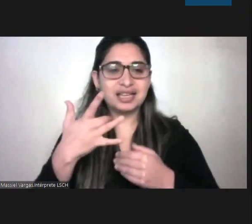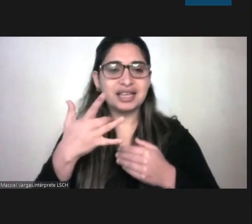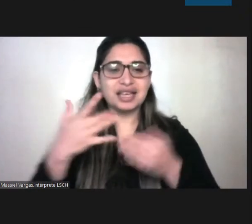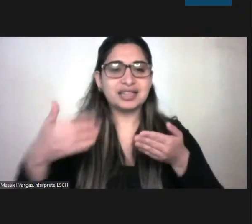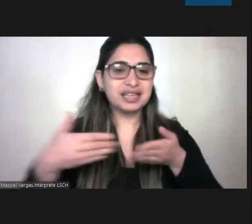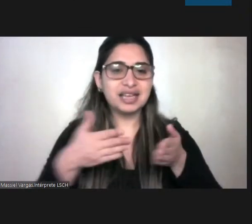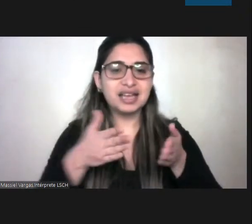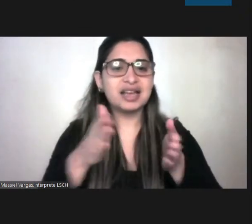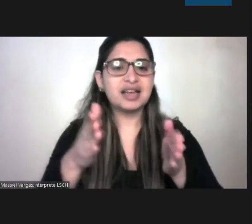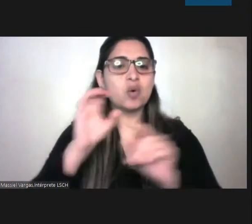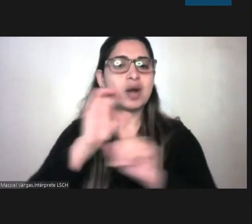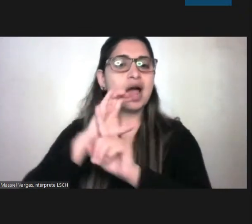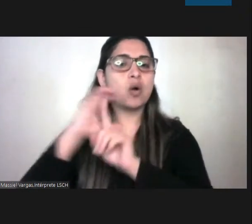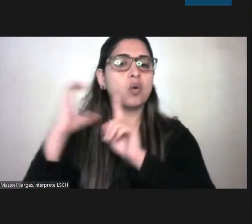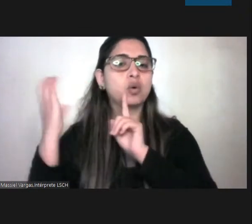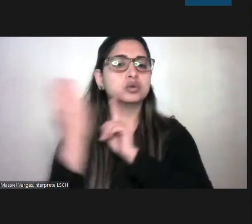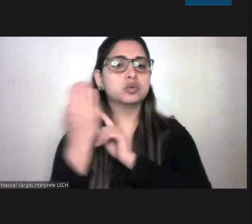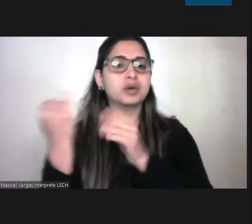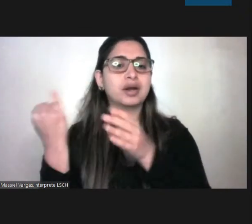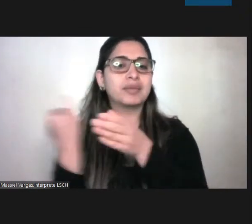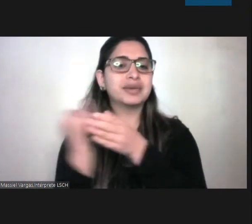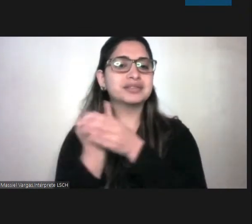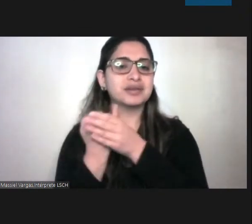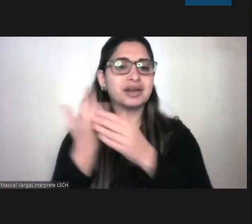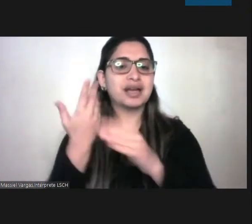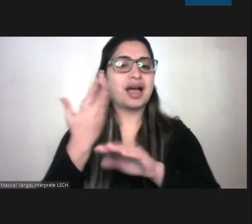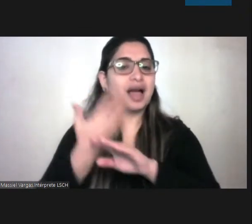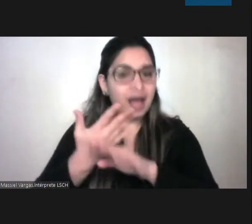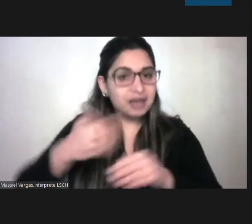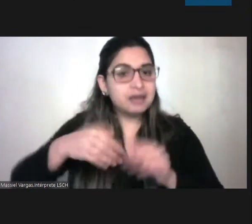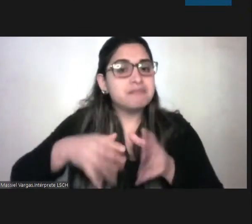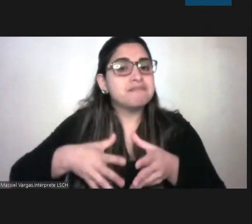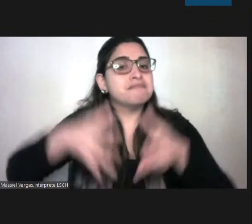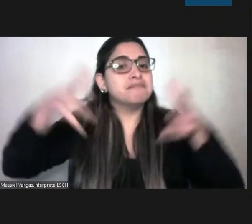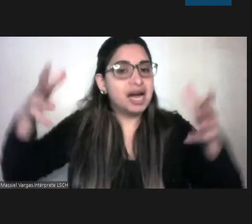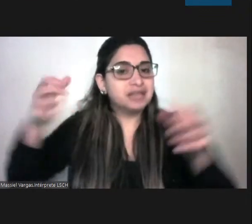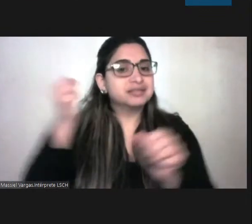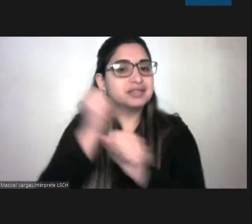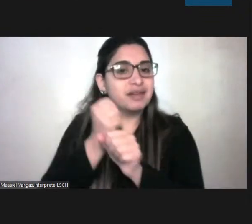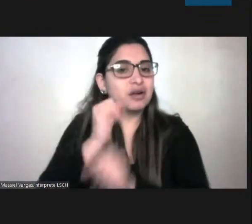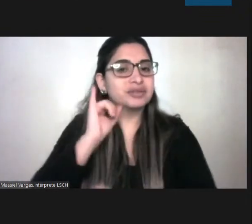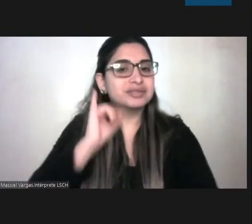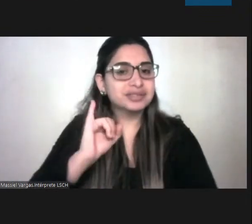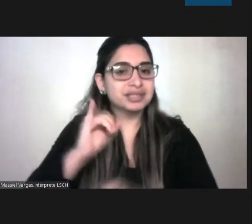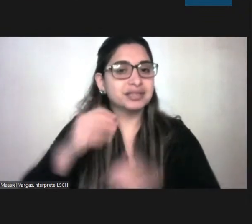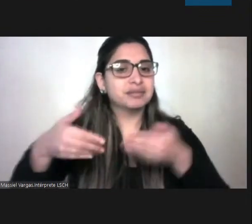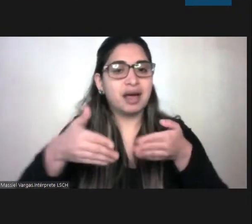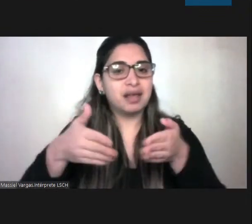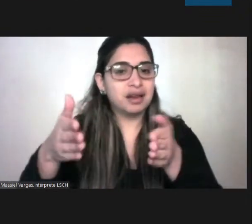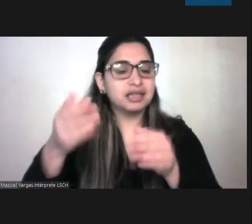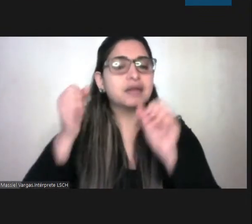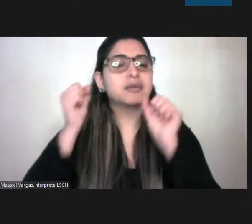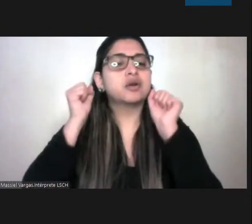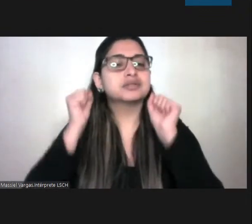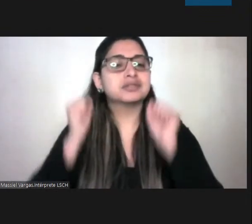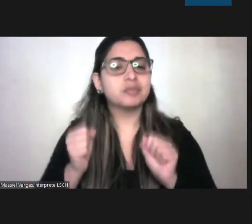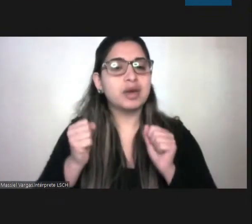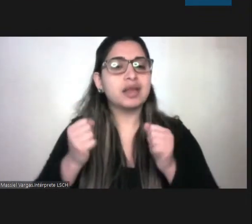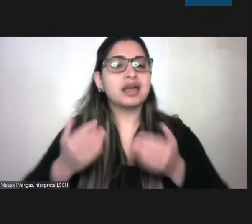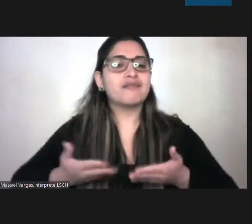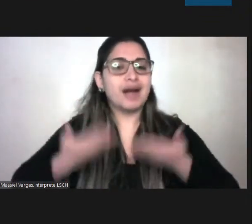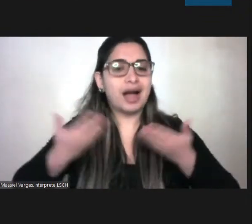cultura más inclusiva tenemos mucho más trabajo por delante así que vamos vamos que se puede ¿no cierto?